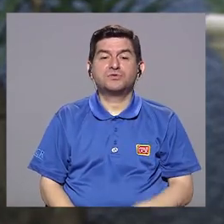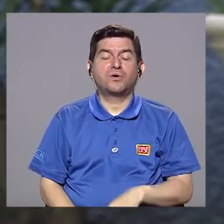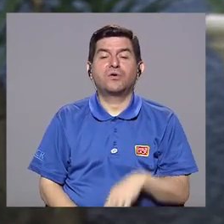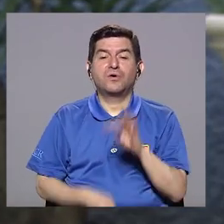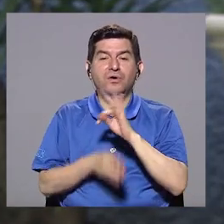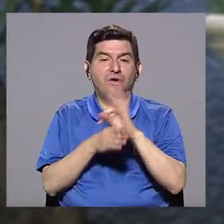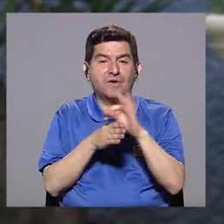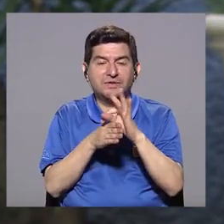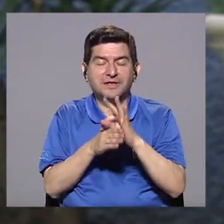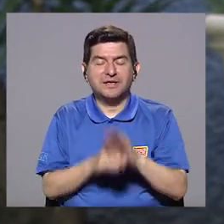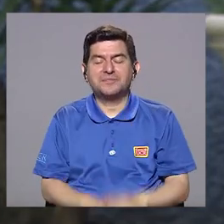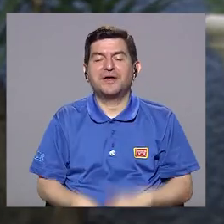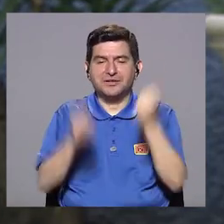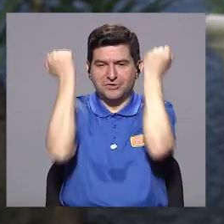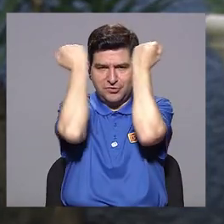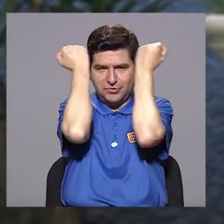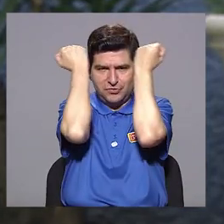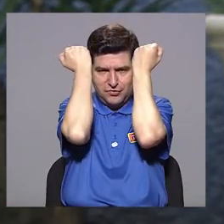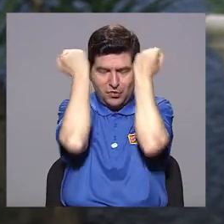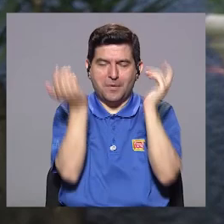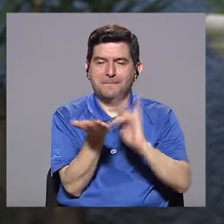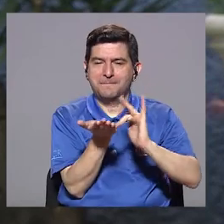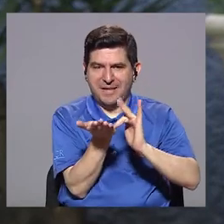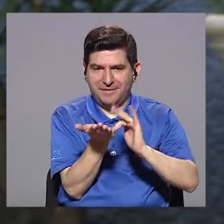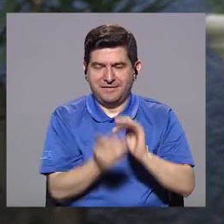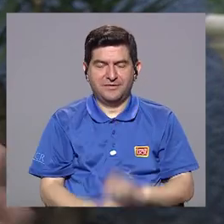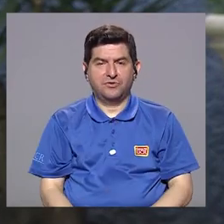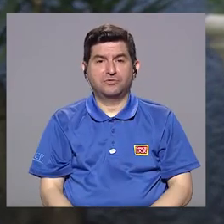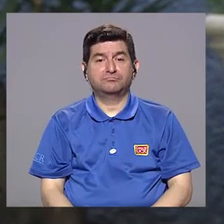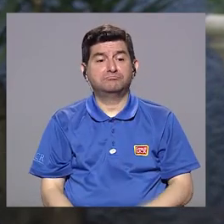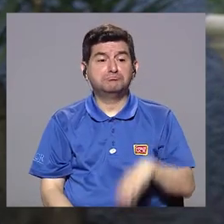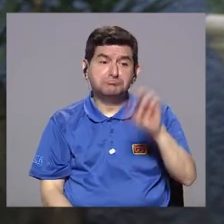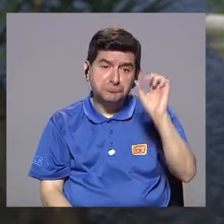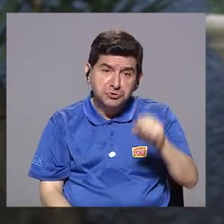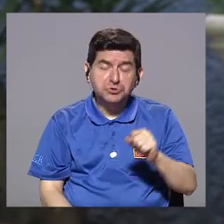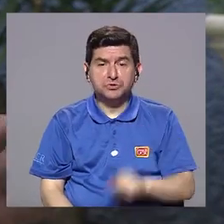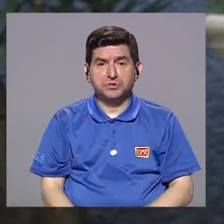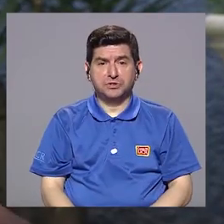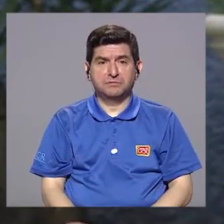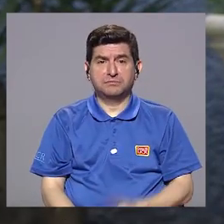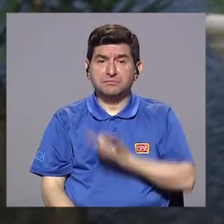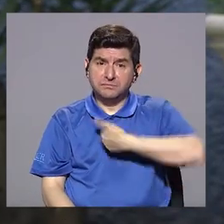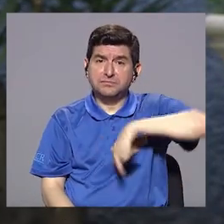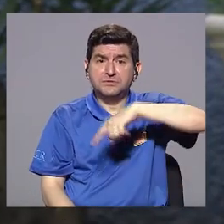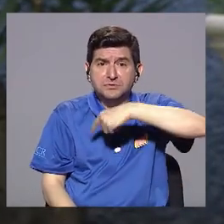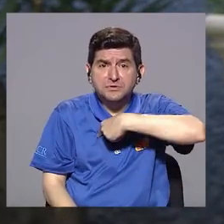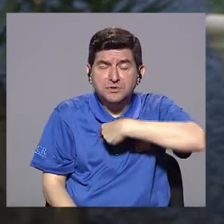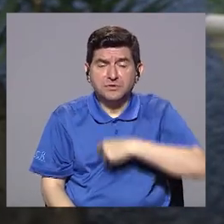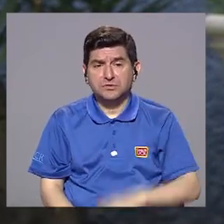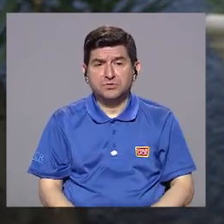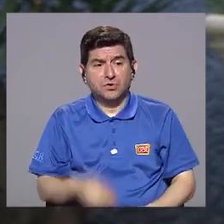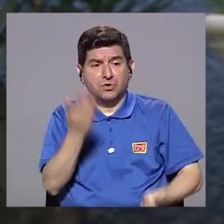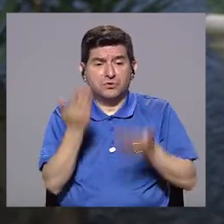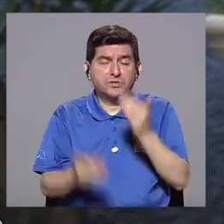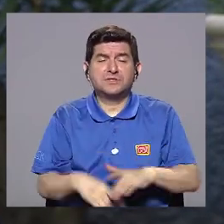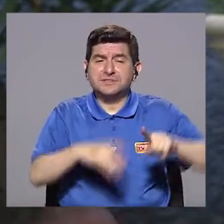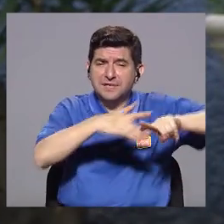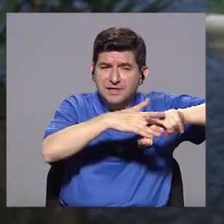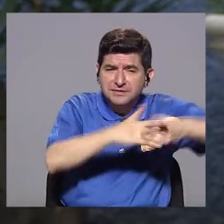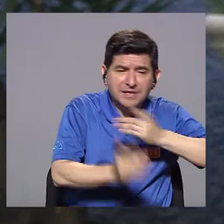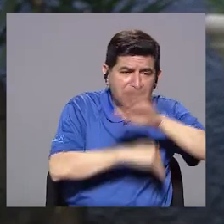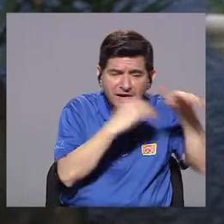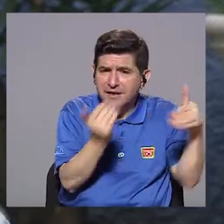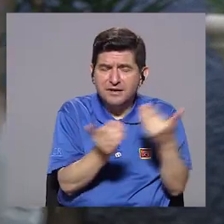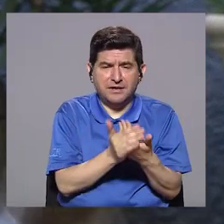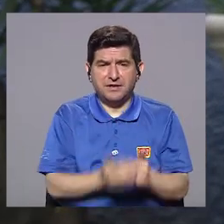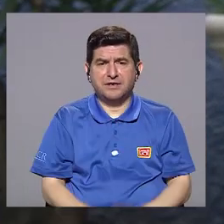trata con tratamiento psiquiátrico, con tratamiento farmacológico. Efectivamente, si nos vamos al origen